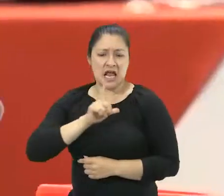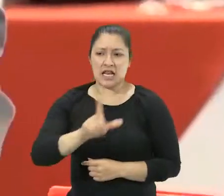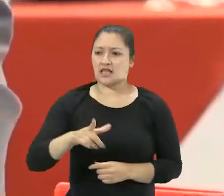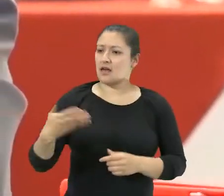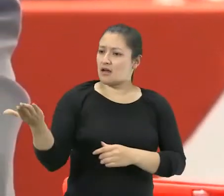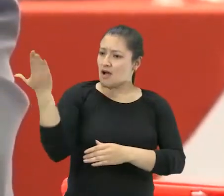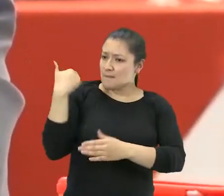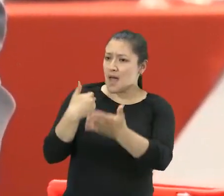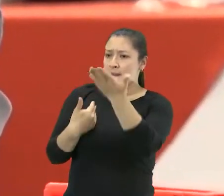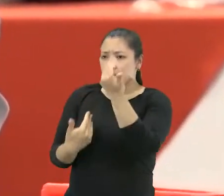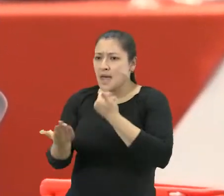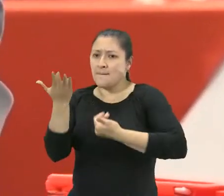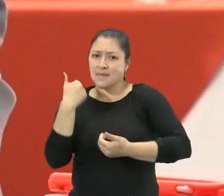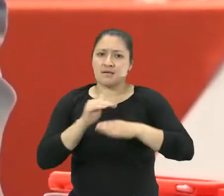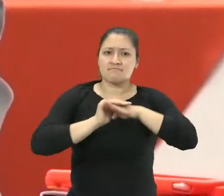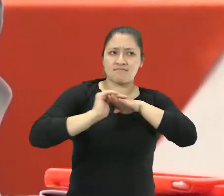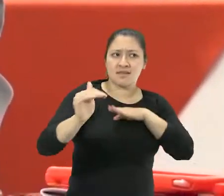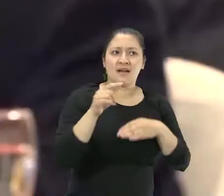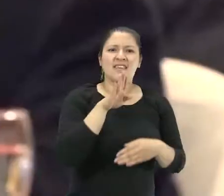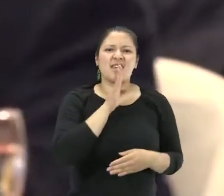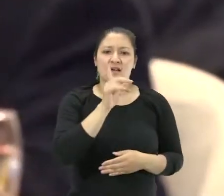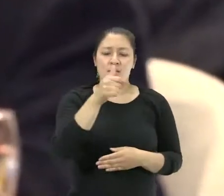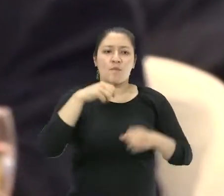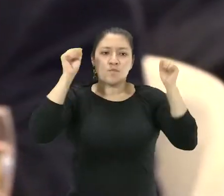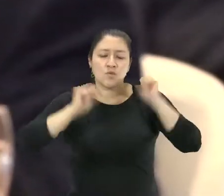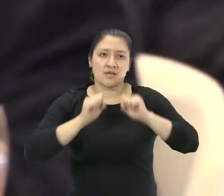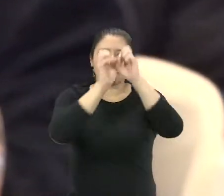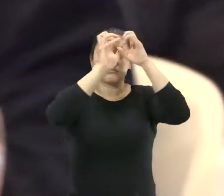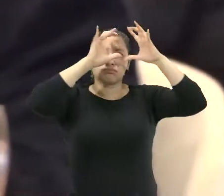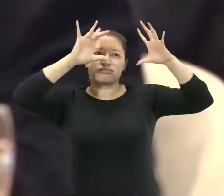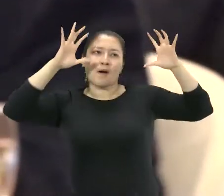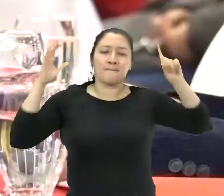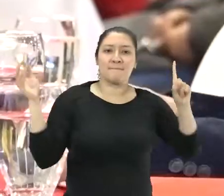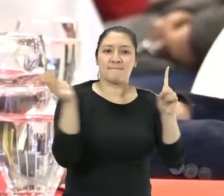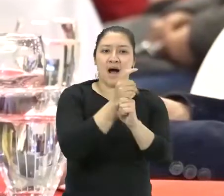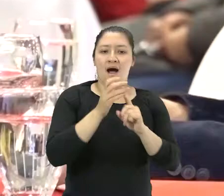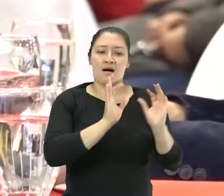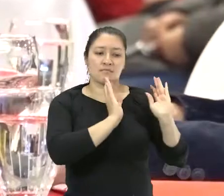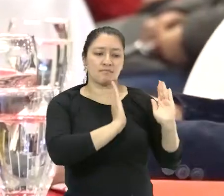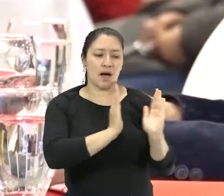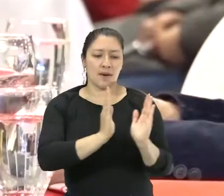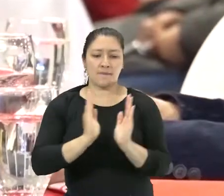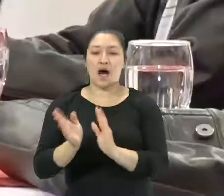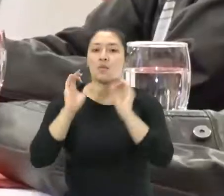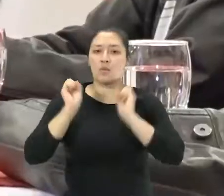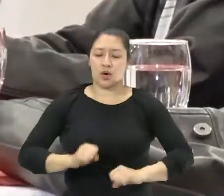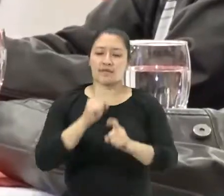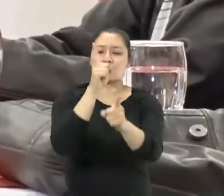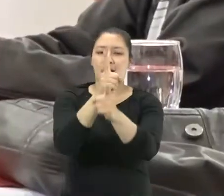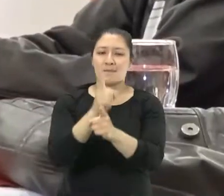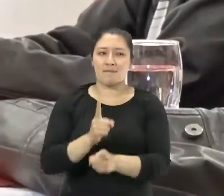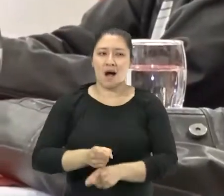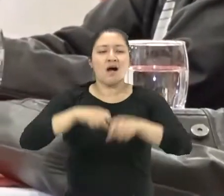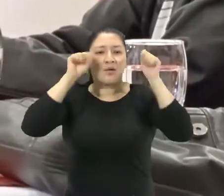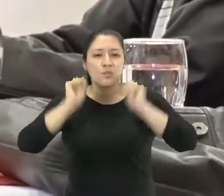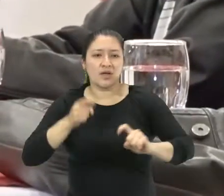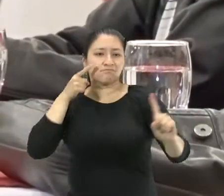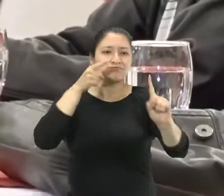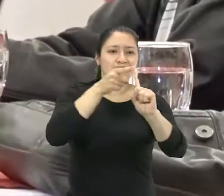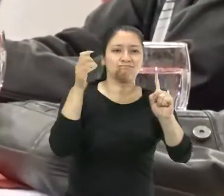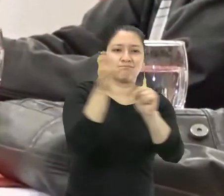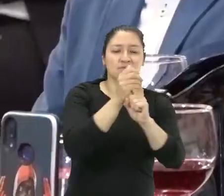representantes de miles de ciudadanos del municipio de Pasto que quieren una vivienda nueva puedan generar ese sueño de una manera organizada